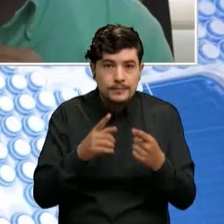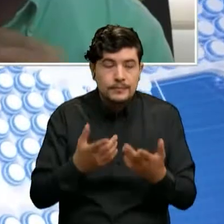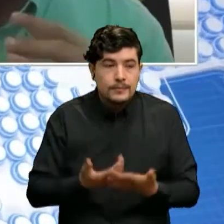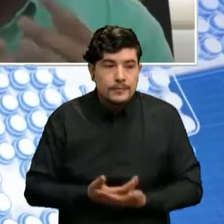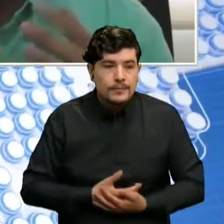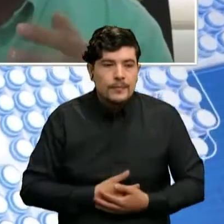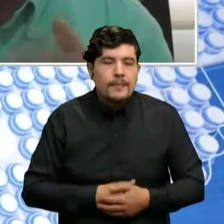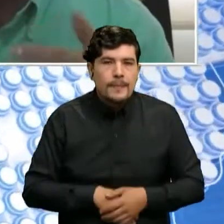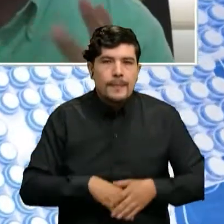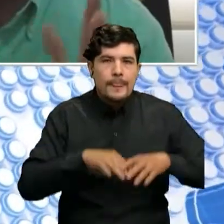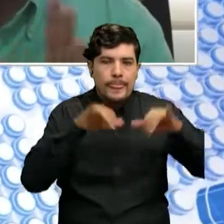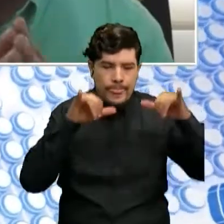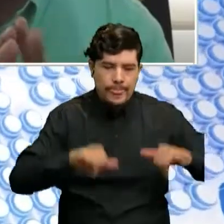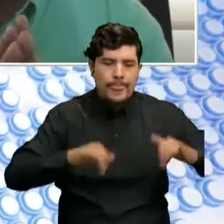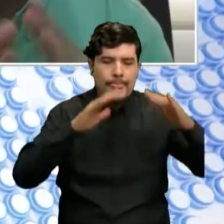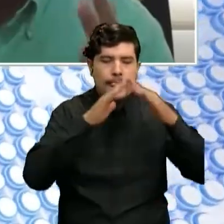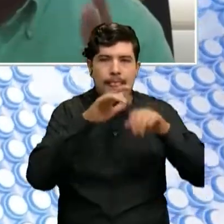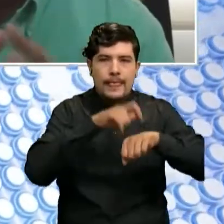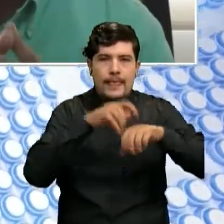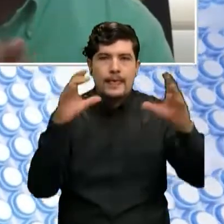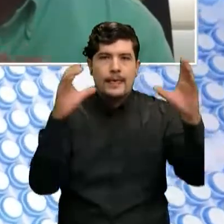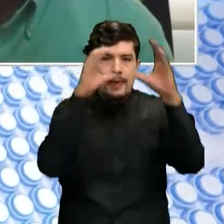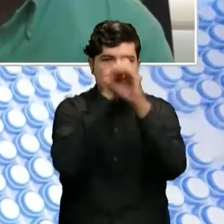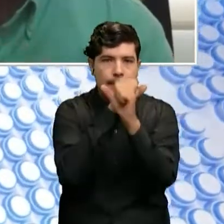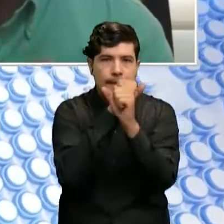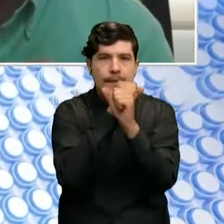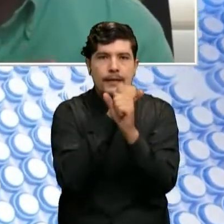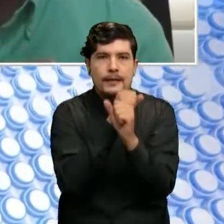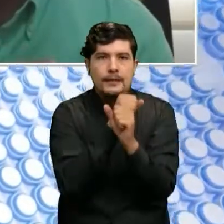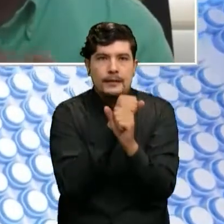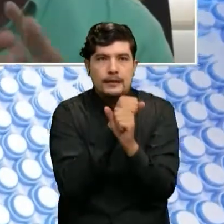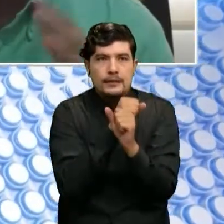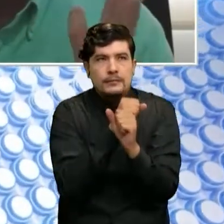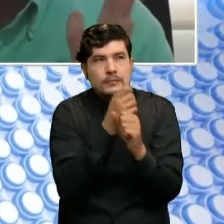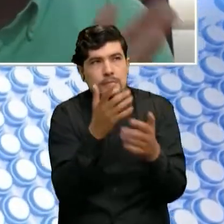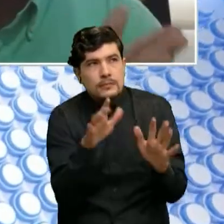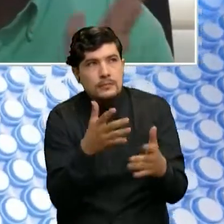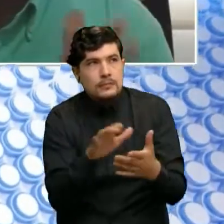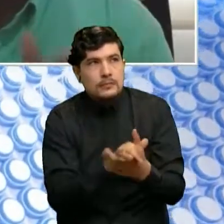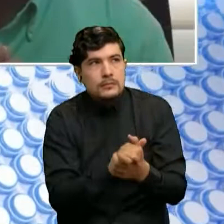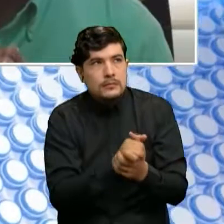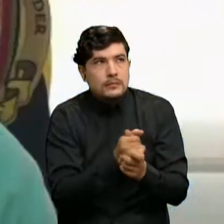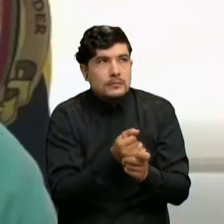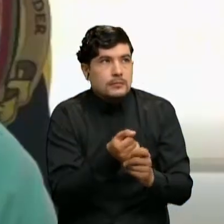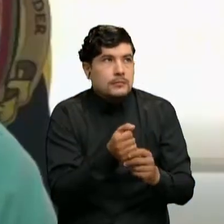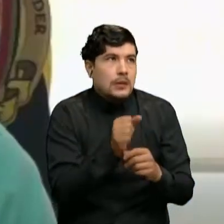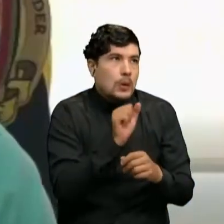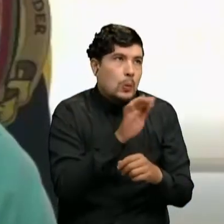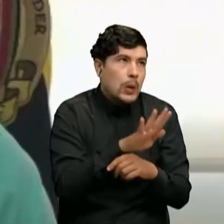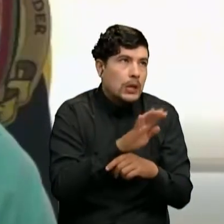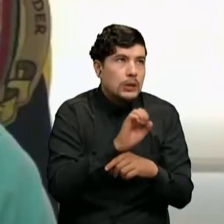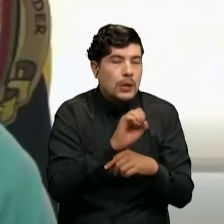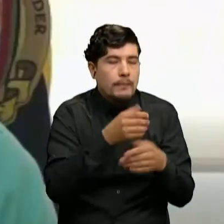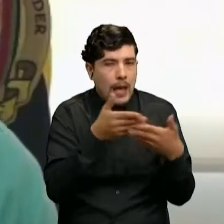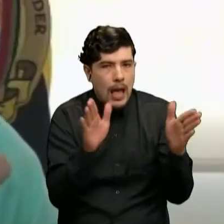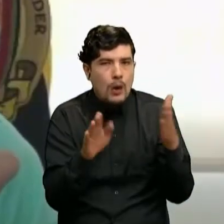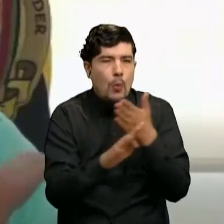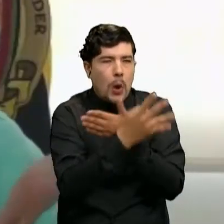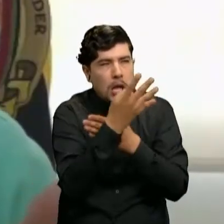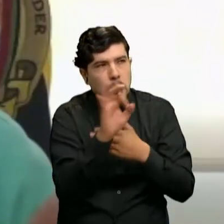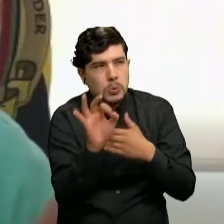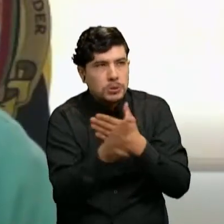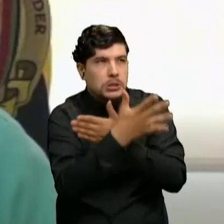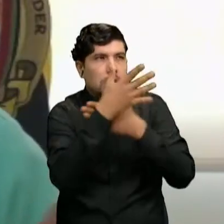el toque de queda nocturno a, digamos, a las 4 o 5 de la mañana, eso lo analizaremos. ¿Por qué?